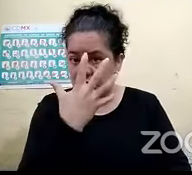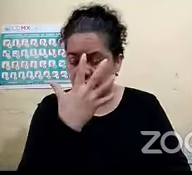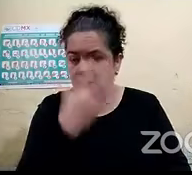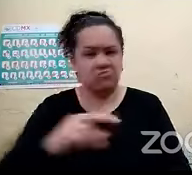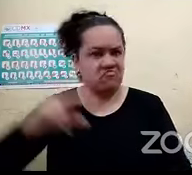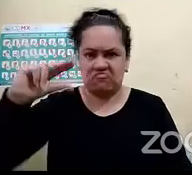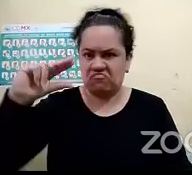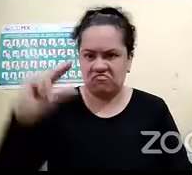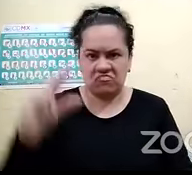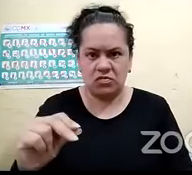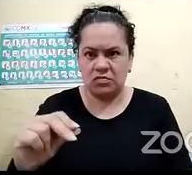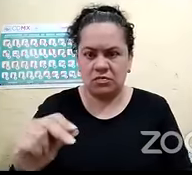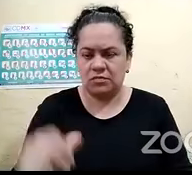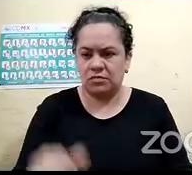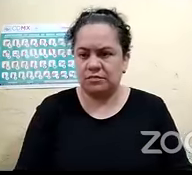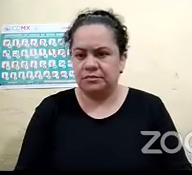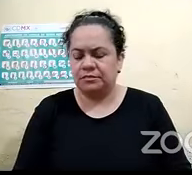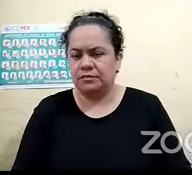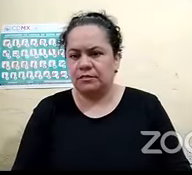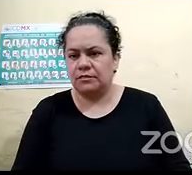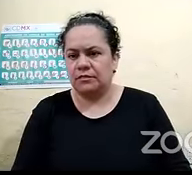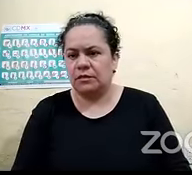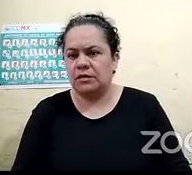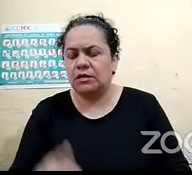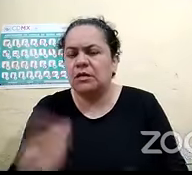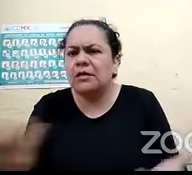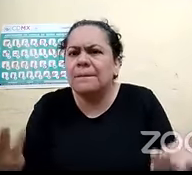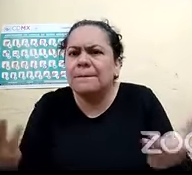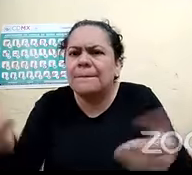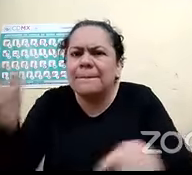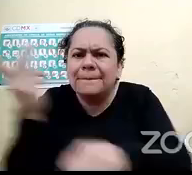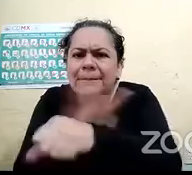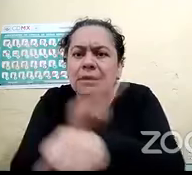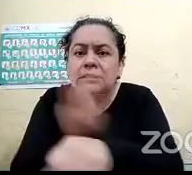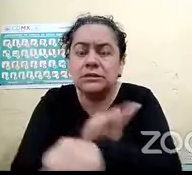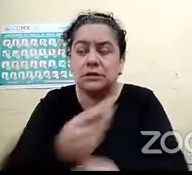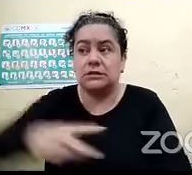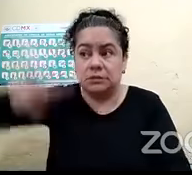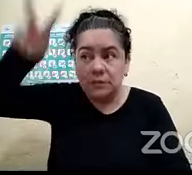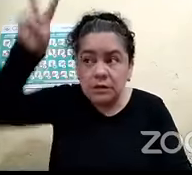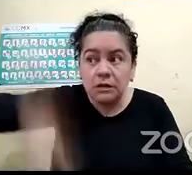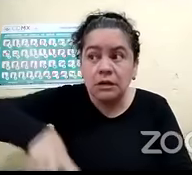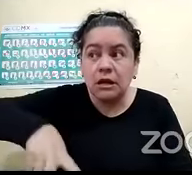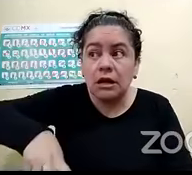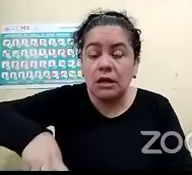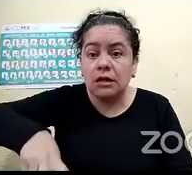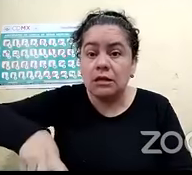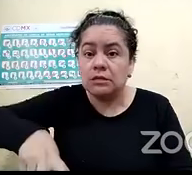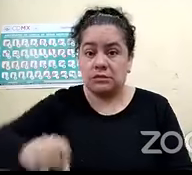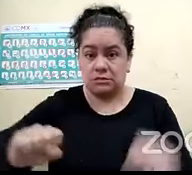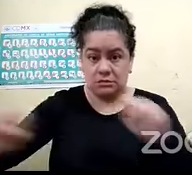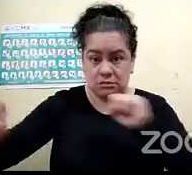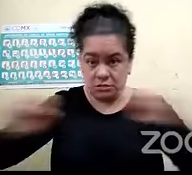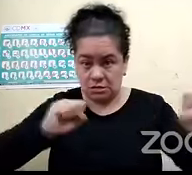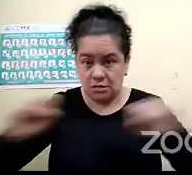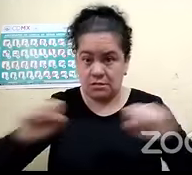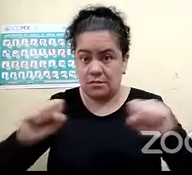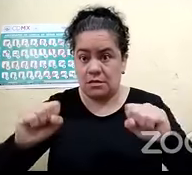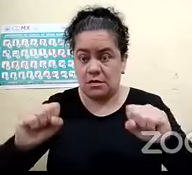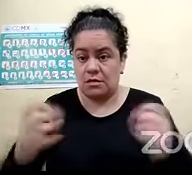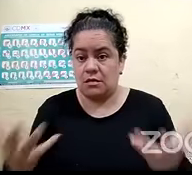inclusión y de que puede pasar cuando sea una realidad incluso según